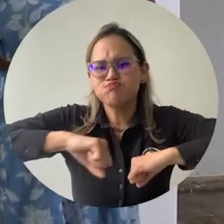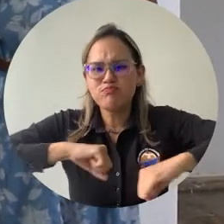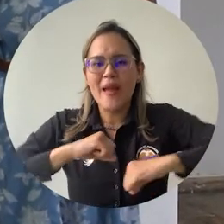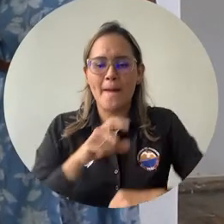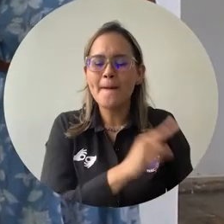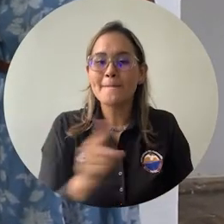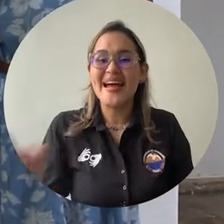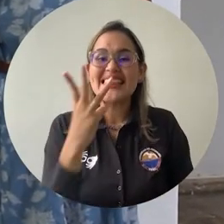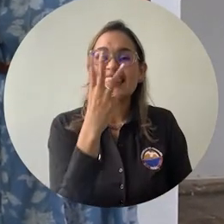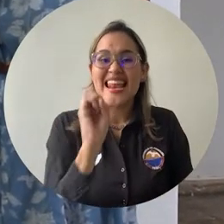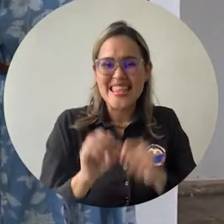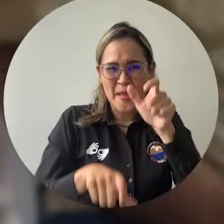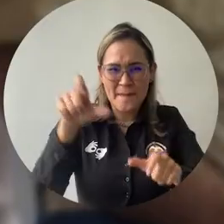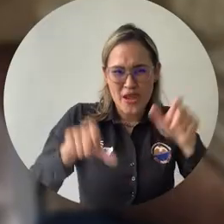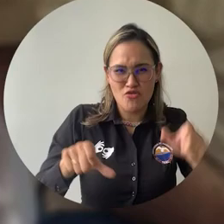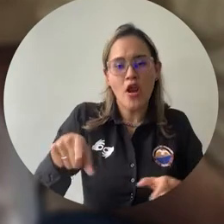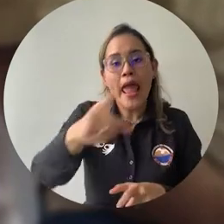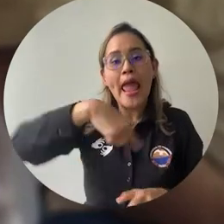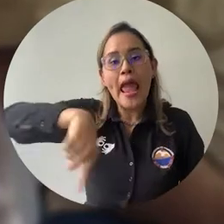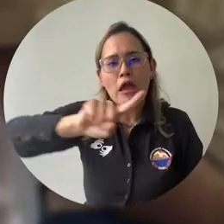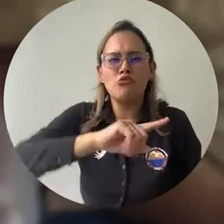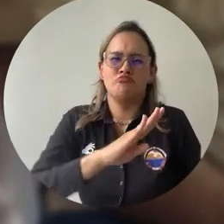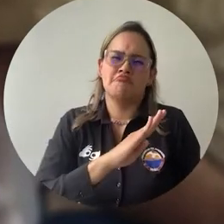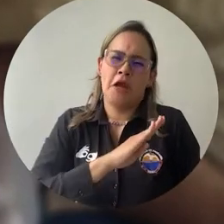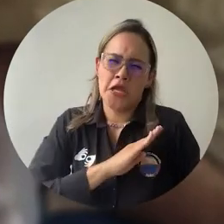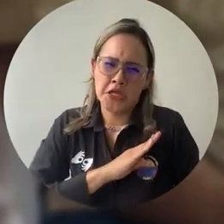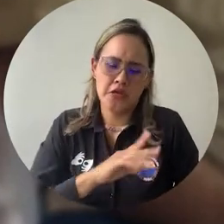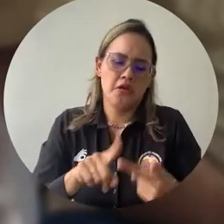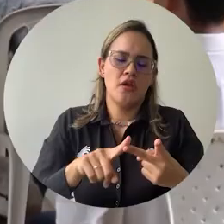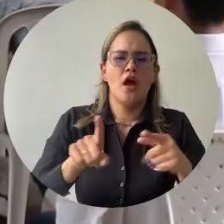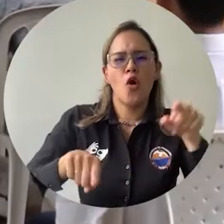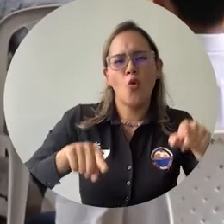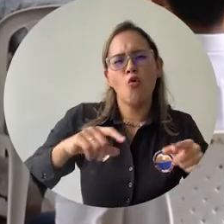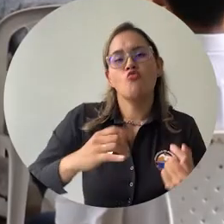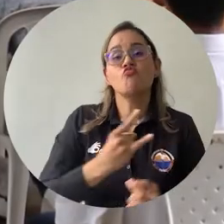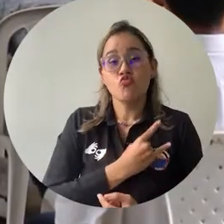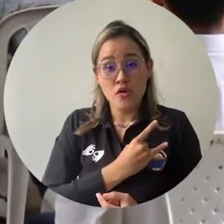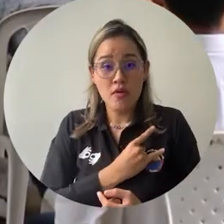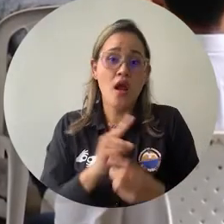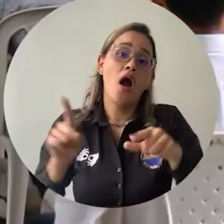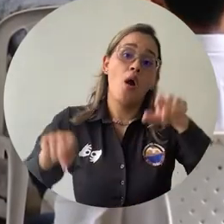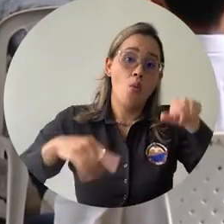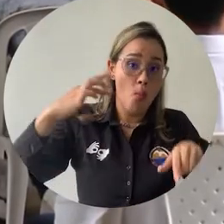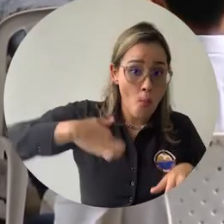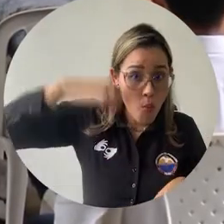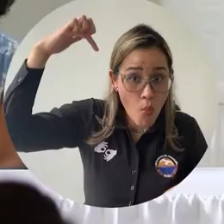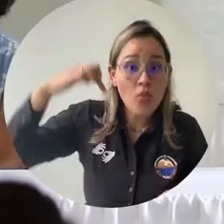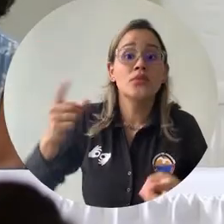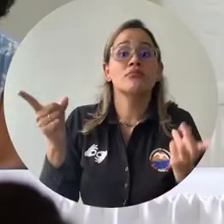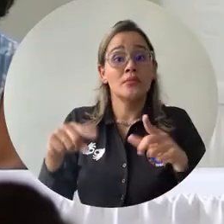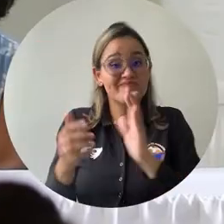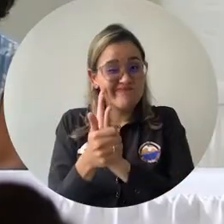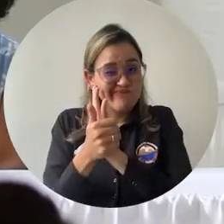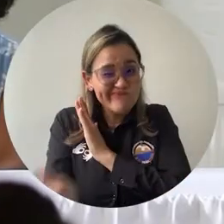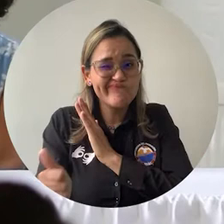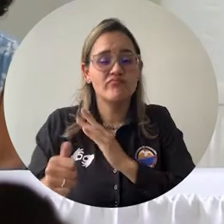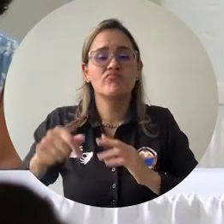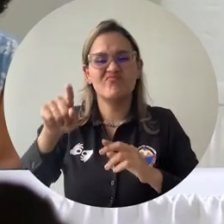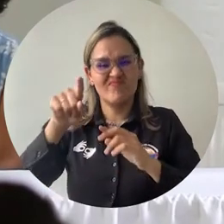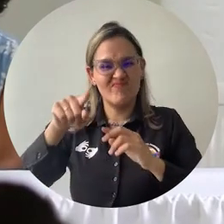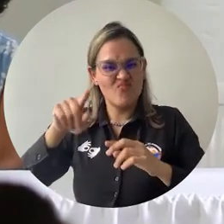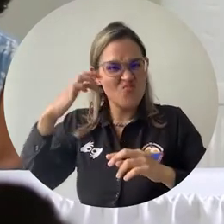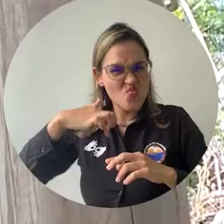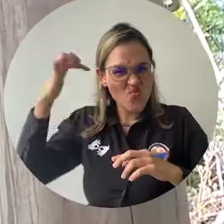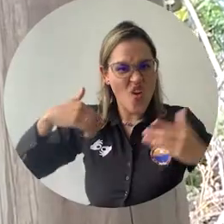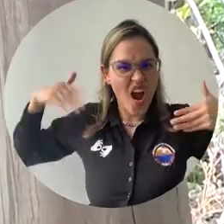centró en fortalecer las competencias de estudiantes bachilleres, universitarios, docentes, profesionales e incluso expertos en